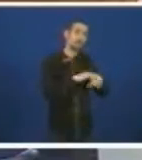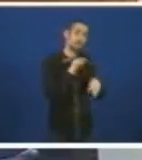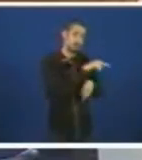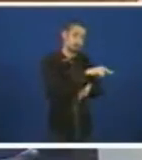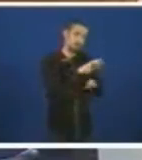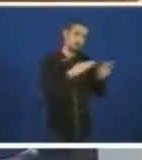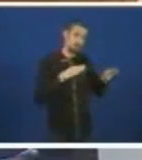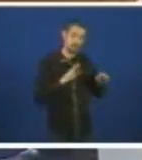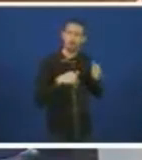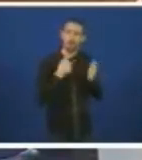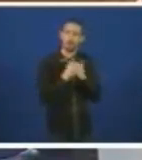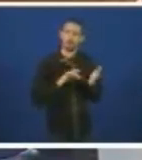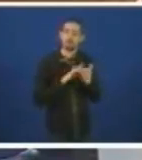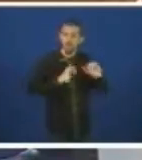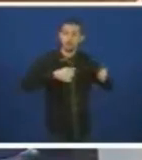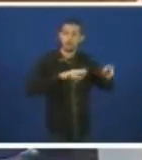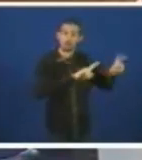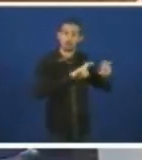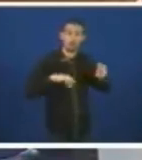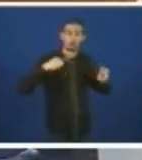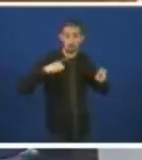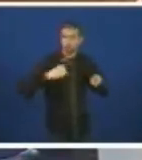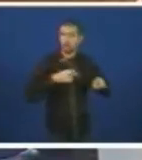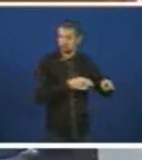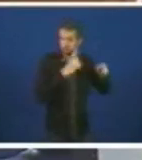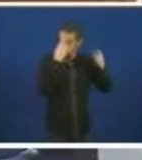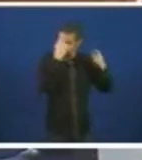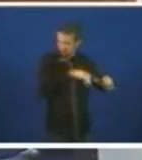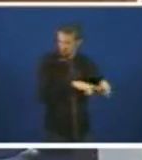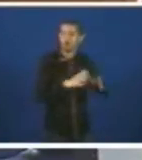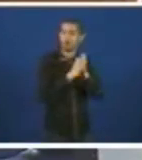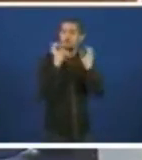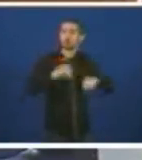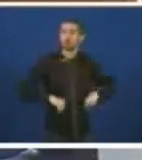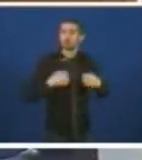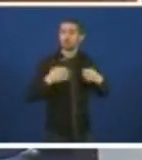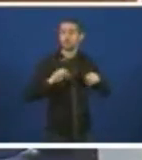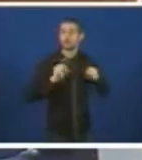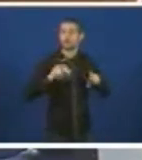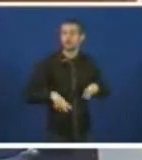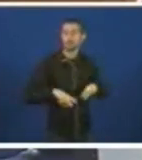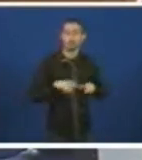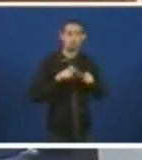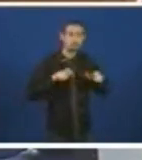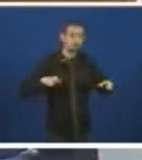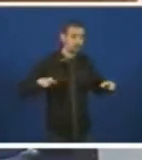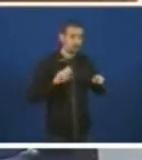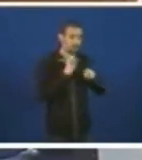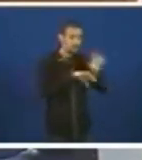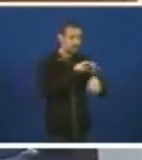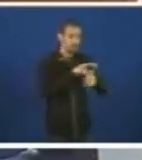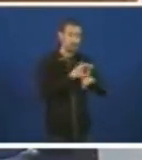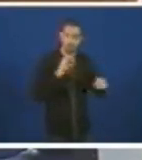en canto entre en funcionamento o novo hospital, pero entendemos que un concerto normal sen poboación ascrita pode cumplir este